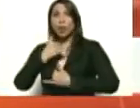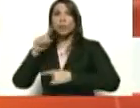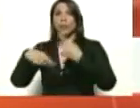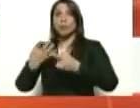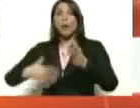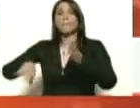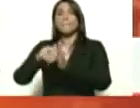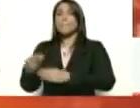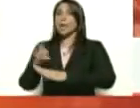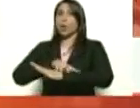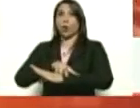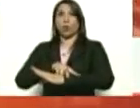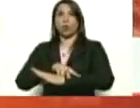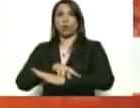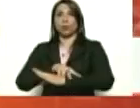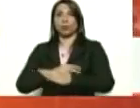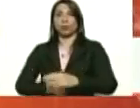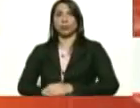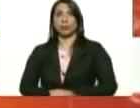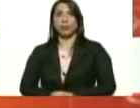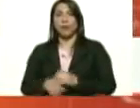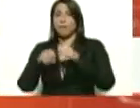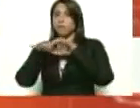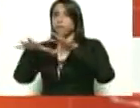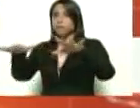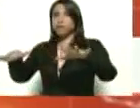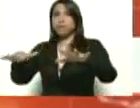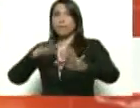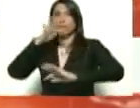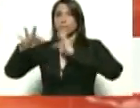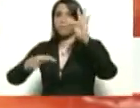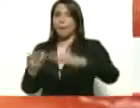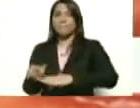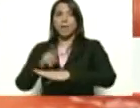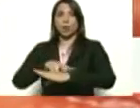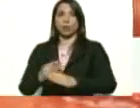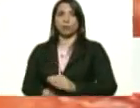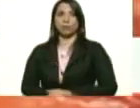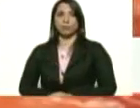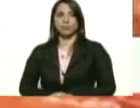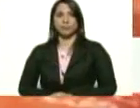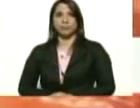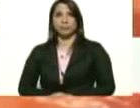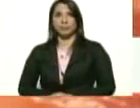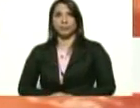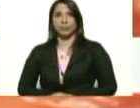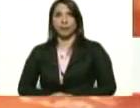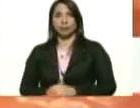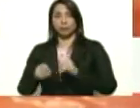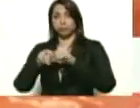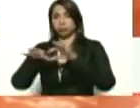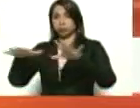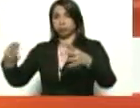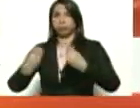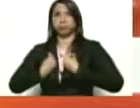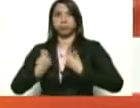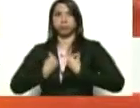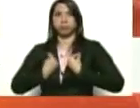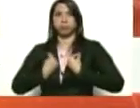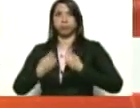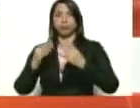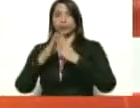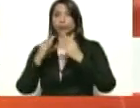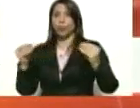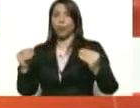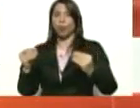pudiera ser peor, mil veces peor que el brote que han vivido. Así que todo esto